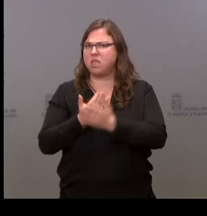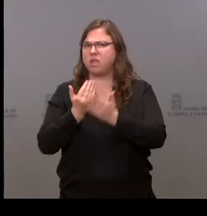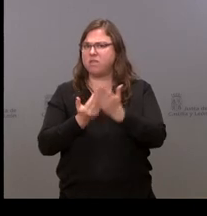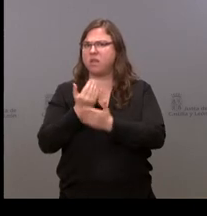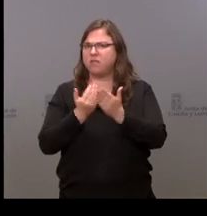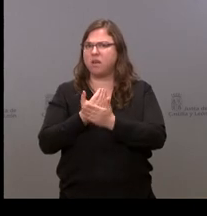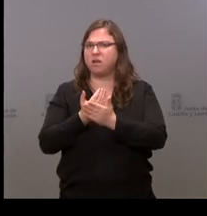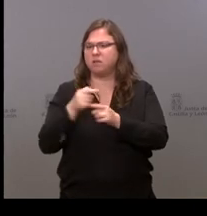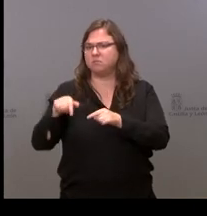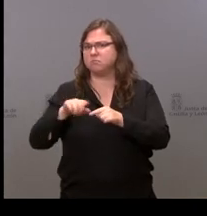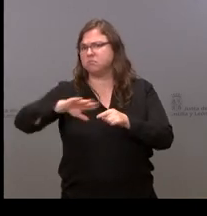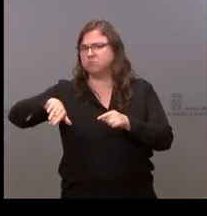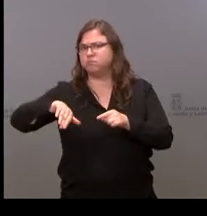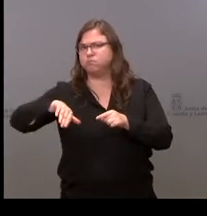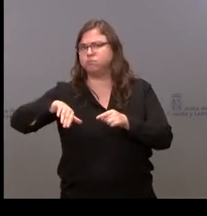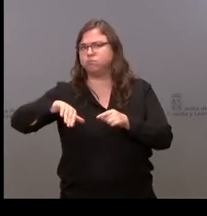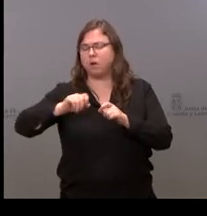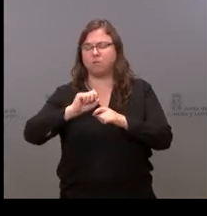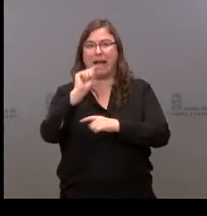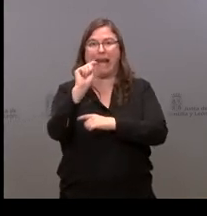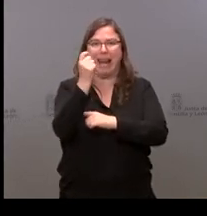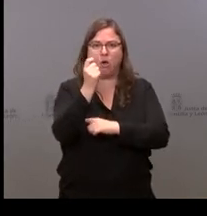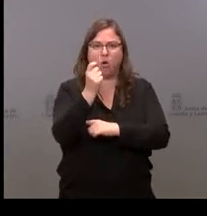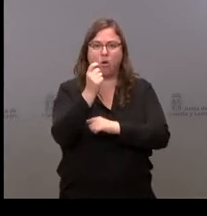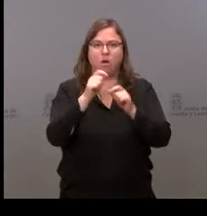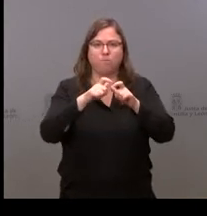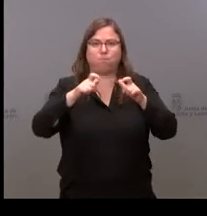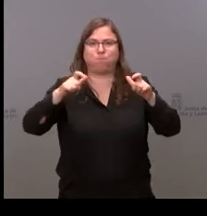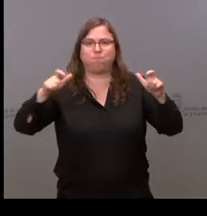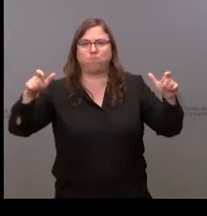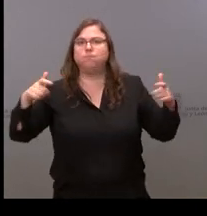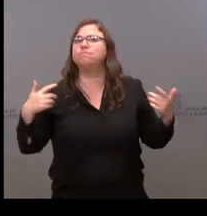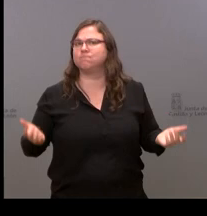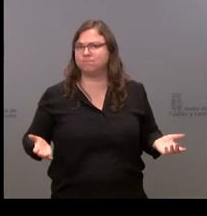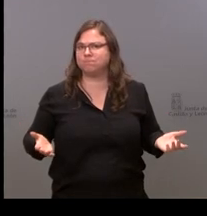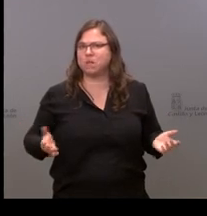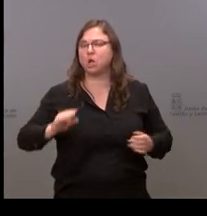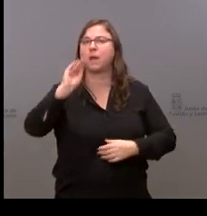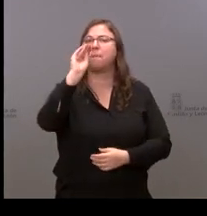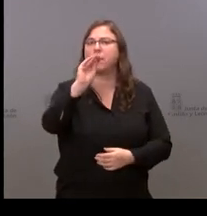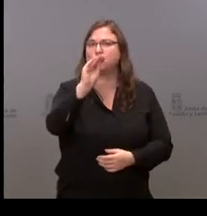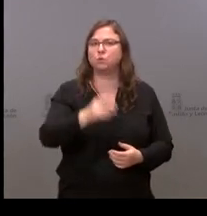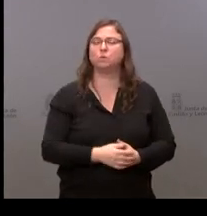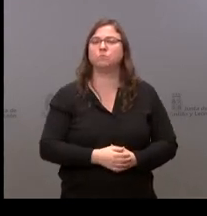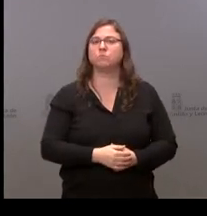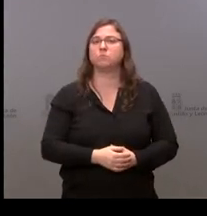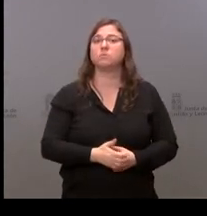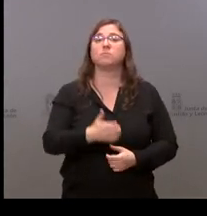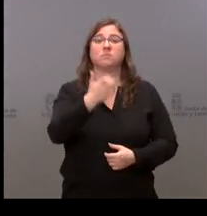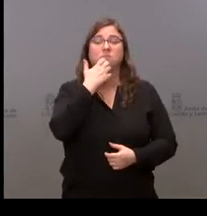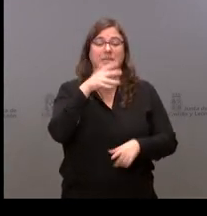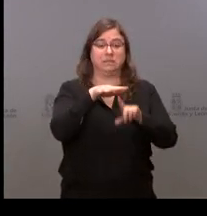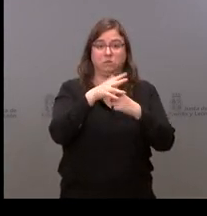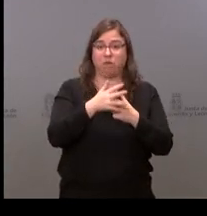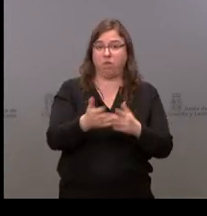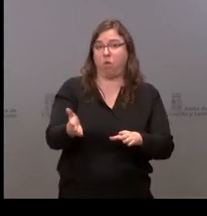récords diarios de contagio. Quería preguntar a qué se puede achacar esta situación,